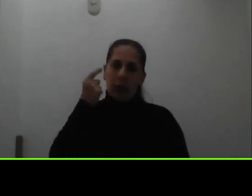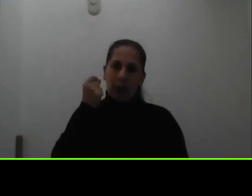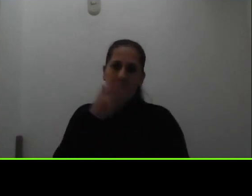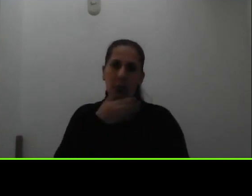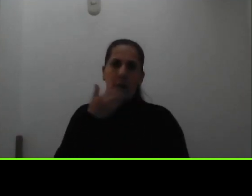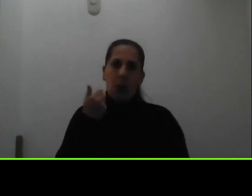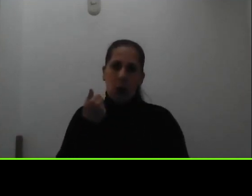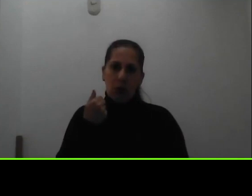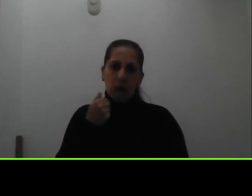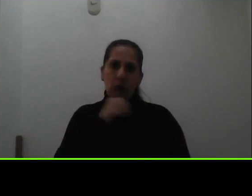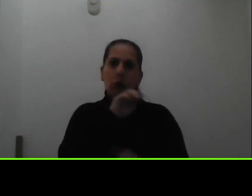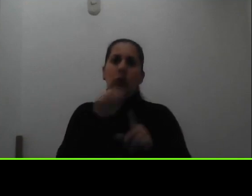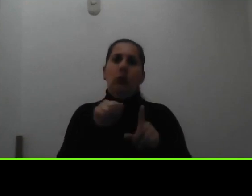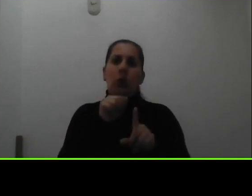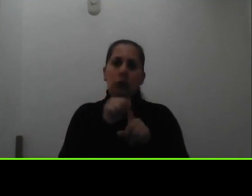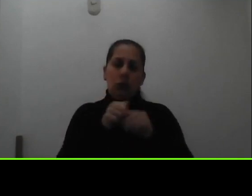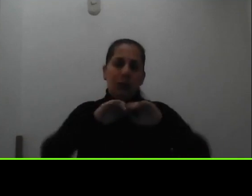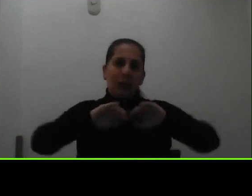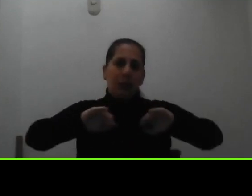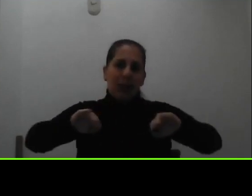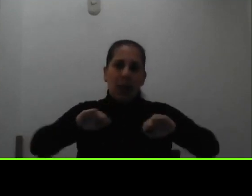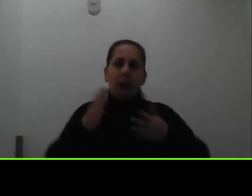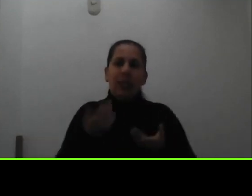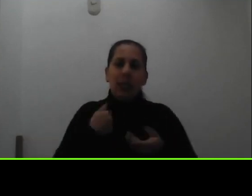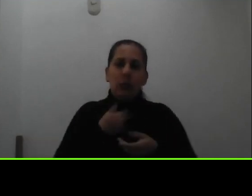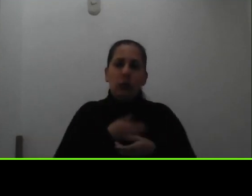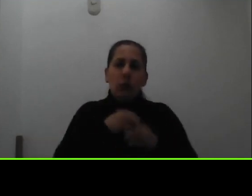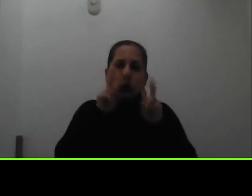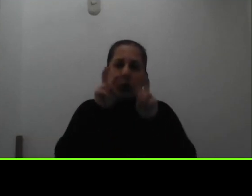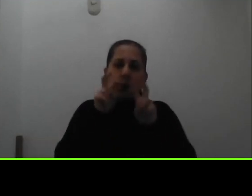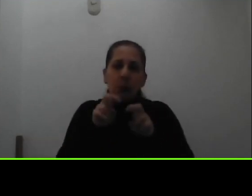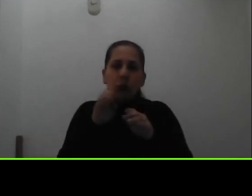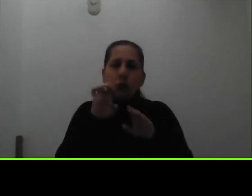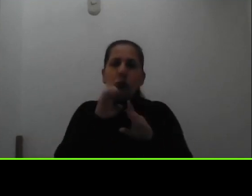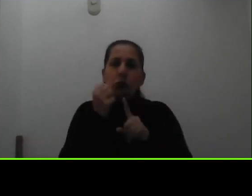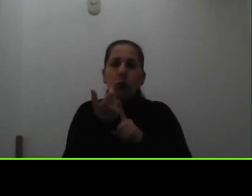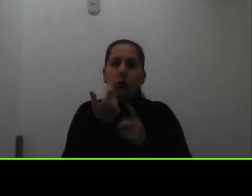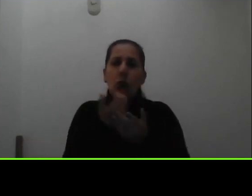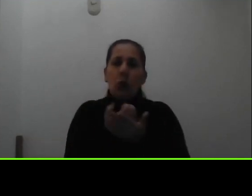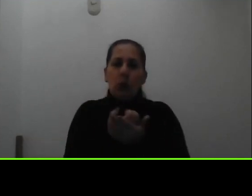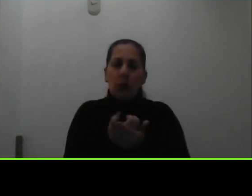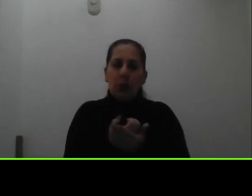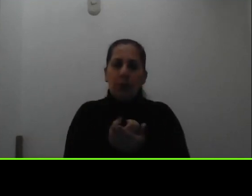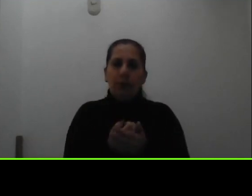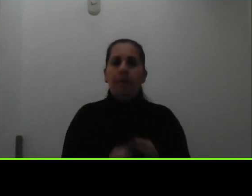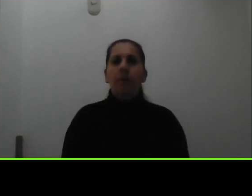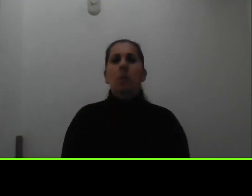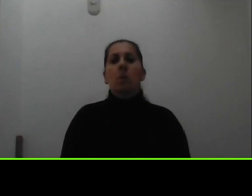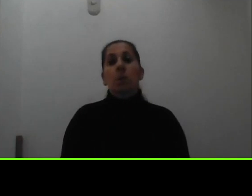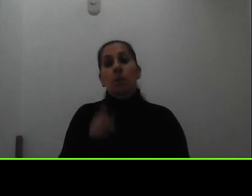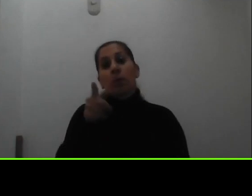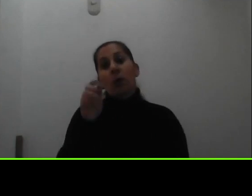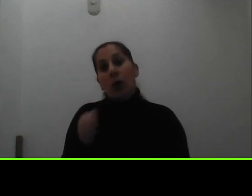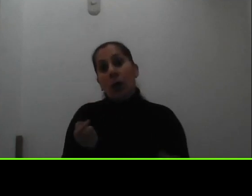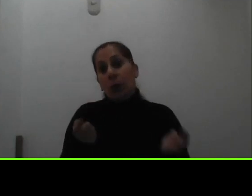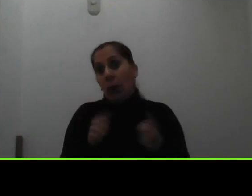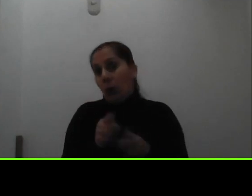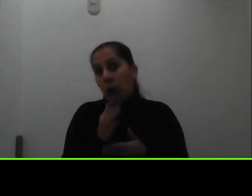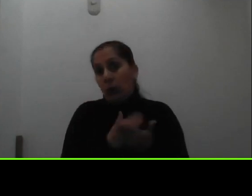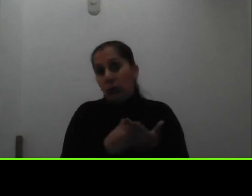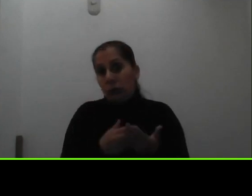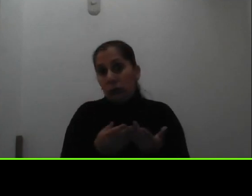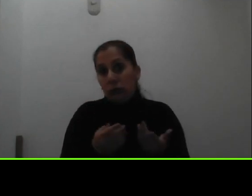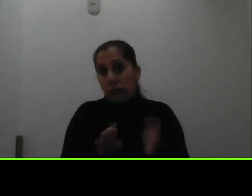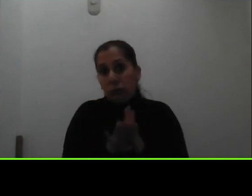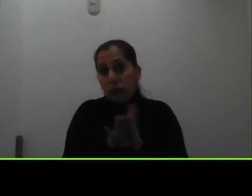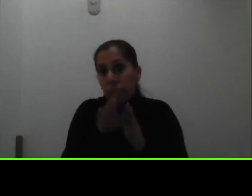son situaciones separadas lo que medimos es situación socioeconómica ahí podrían suceder cosas como las siguientes que ustedes